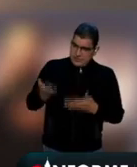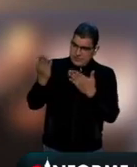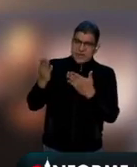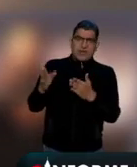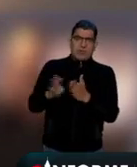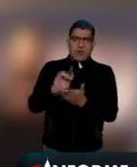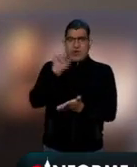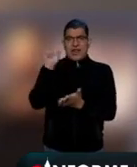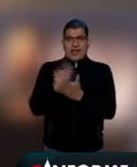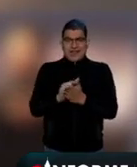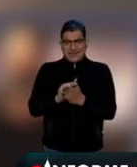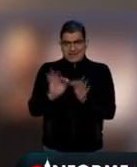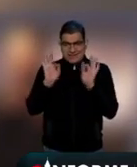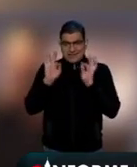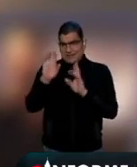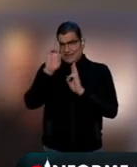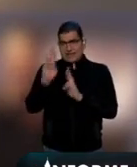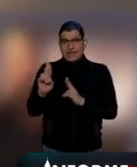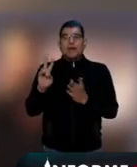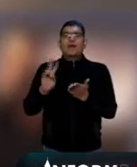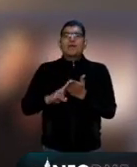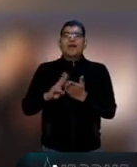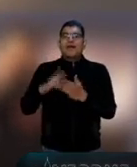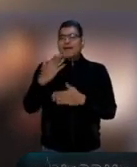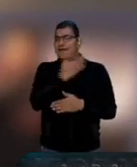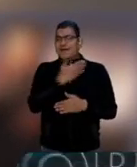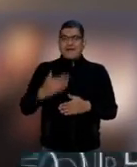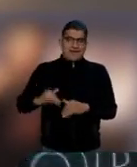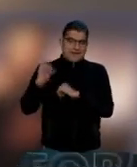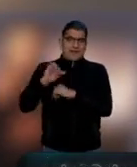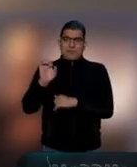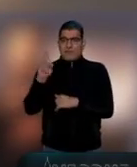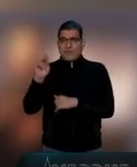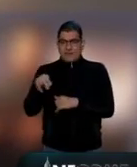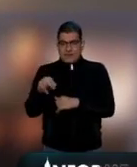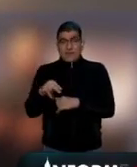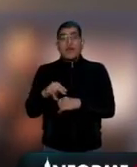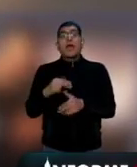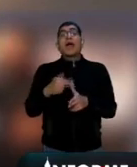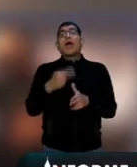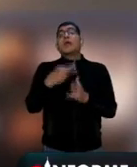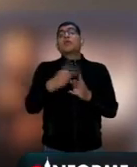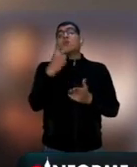del presidente Enrique Peña Nieto a en 2021